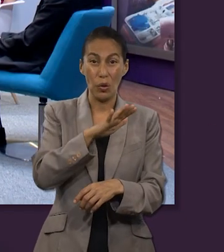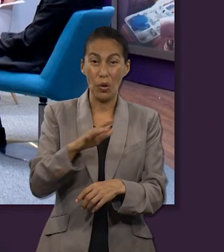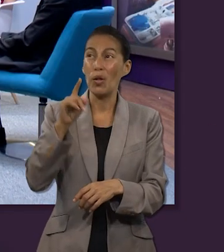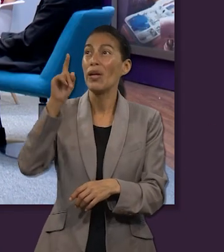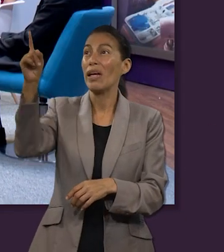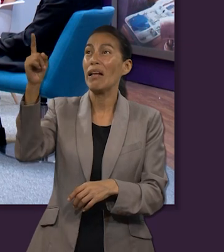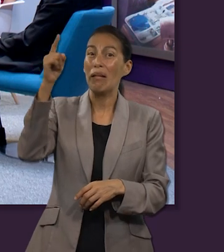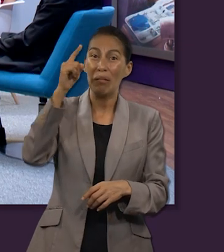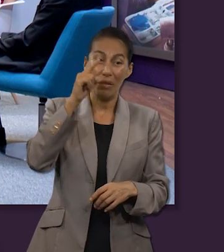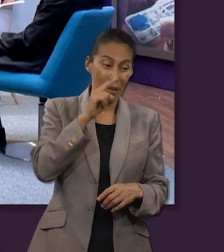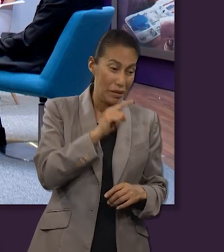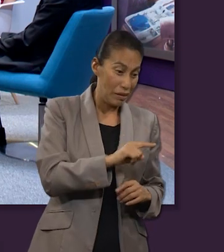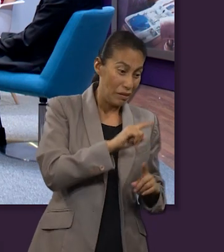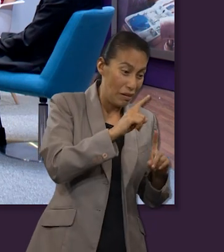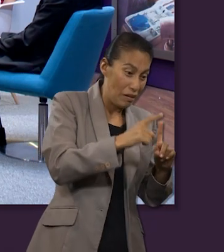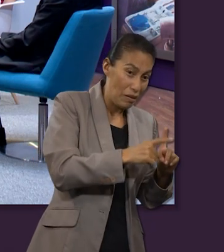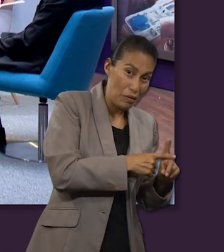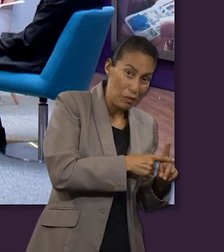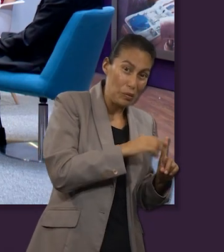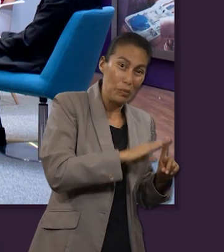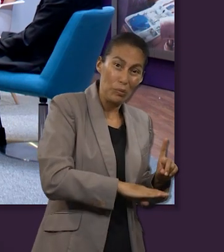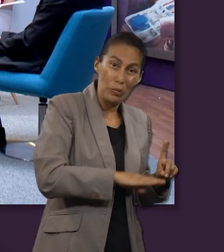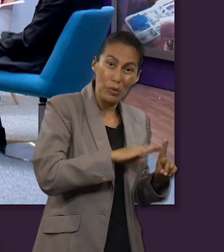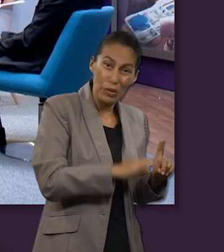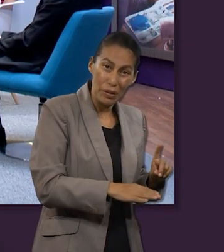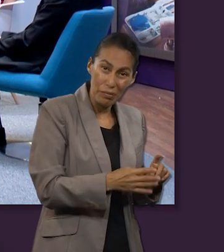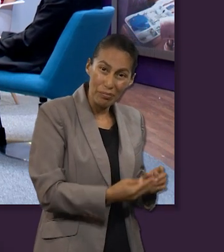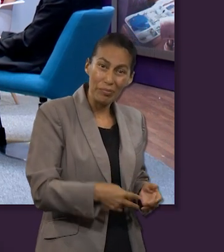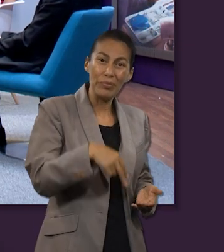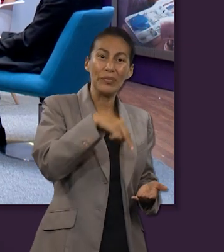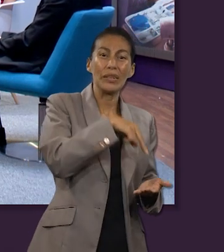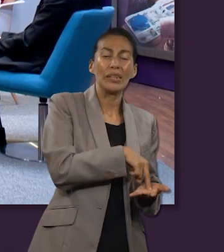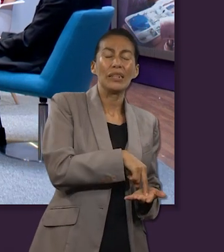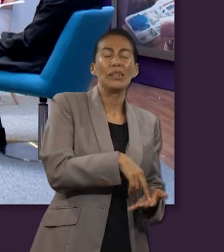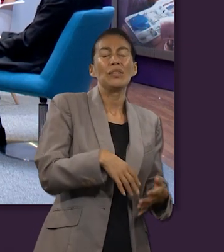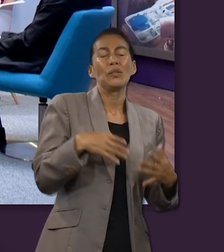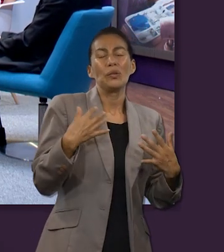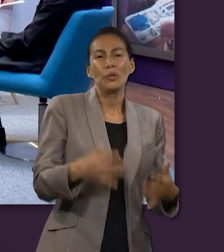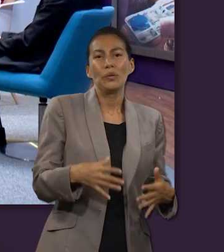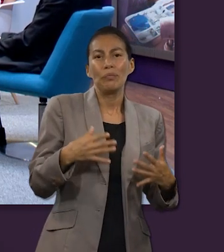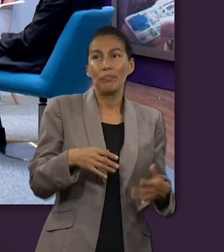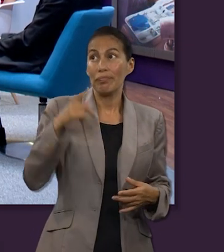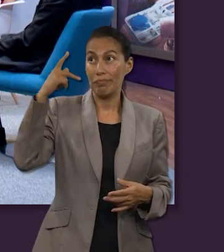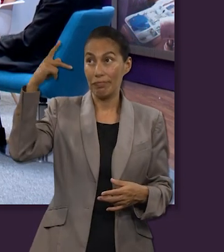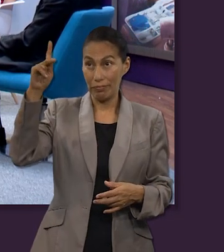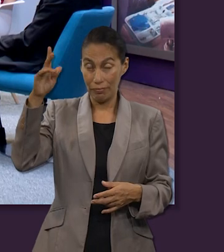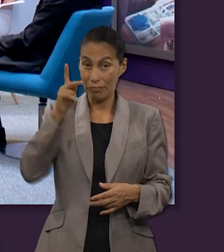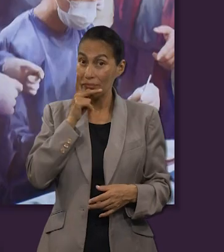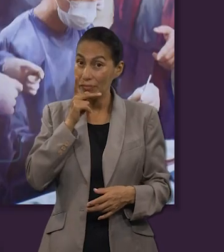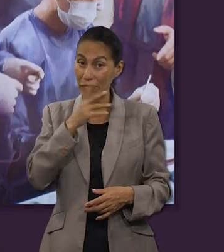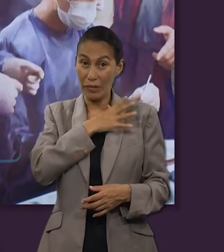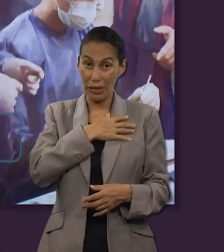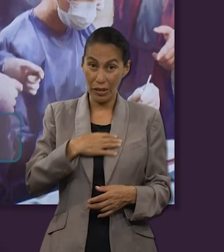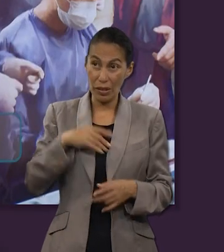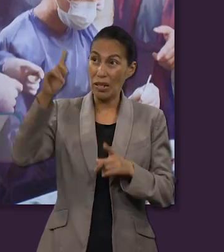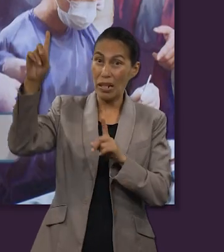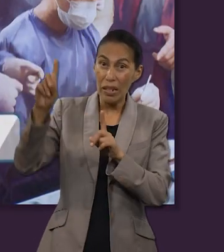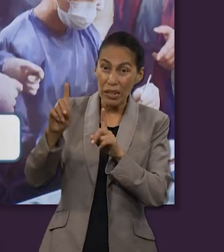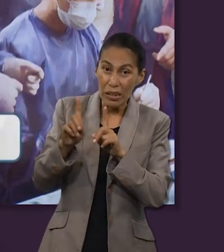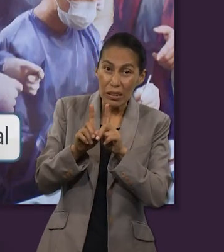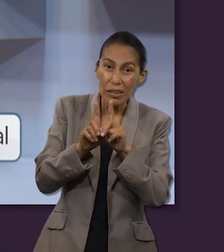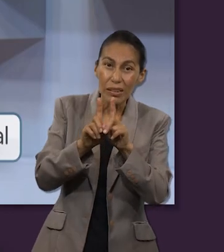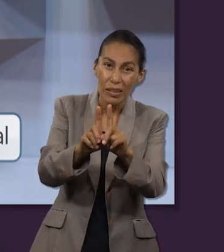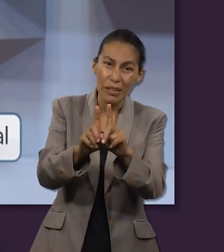es por sacrificarse a sí mismo en la persona de su hijo y en la persona del padre